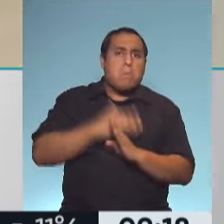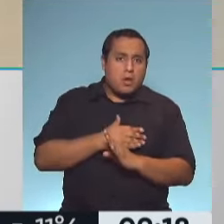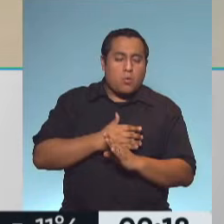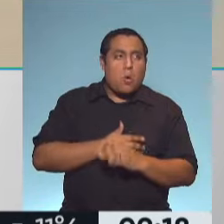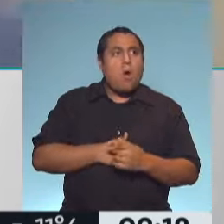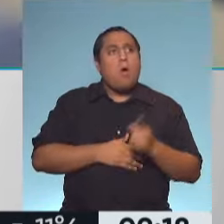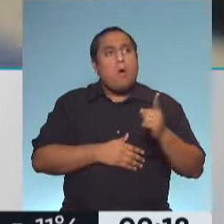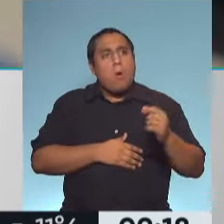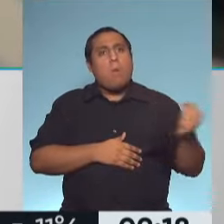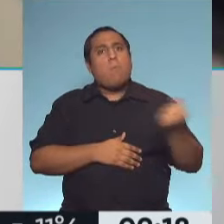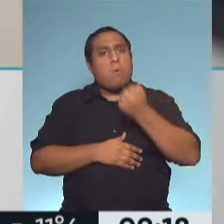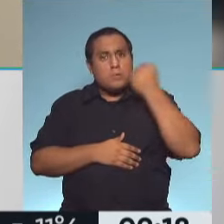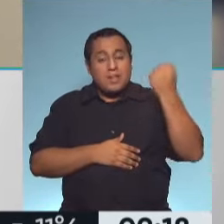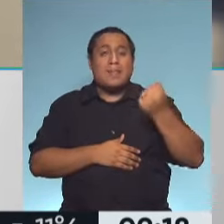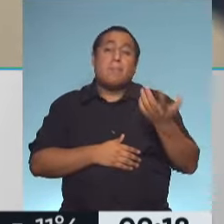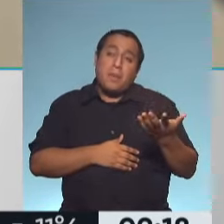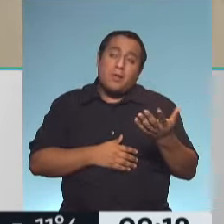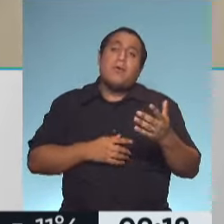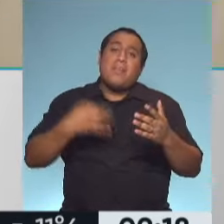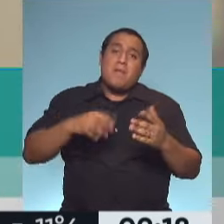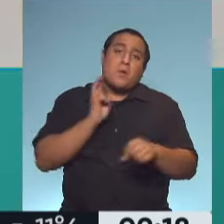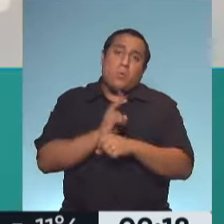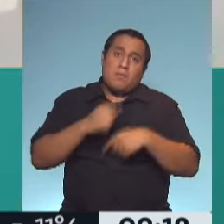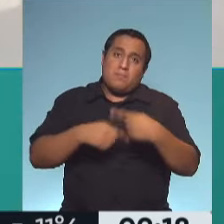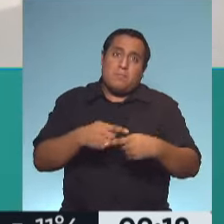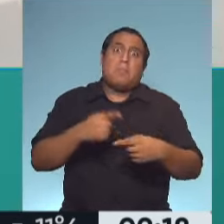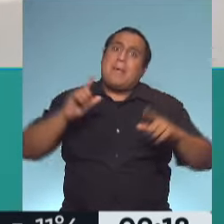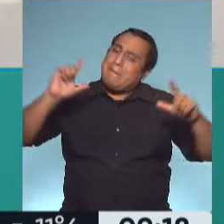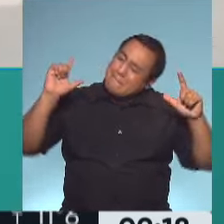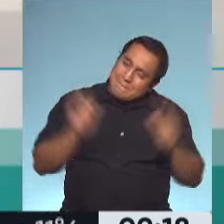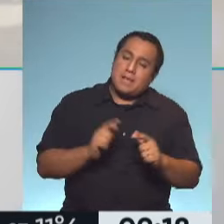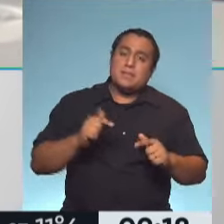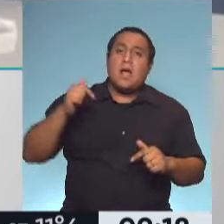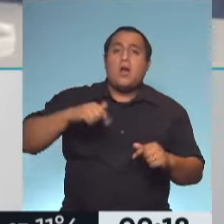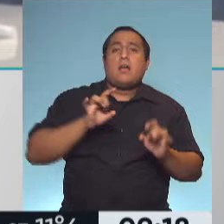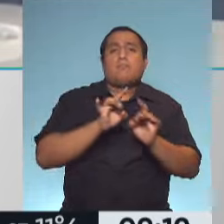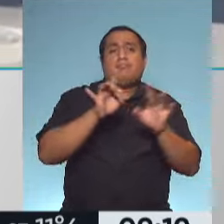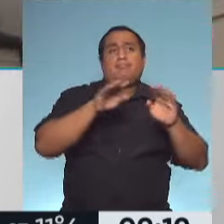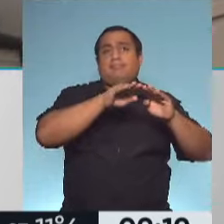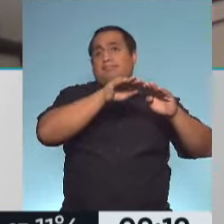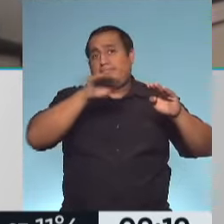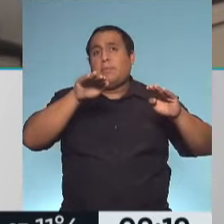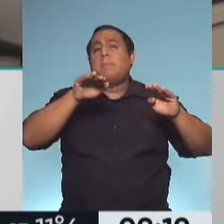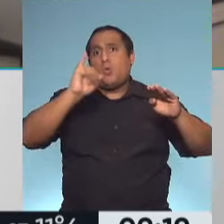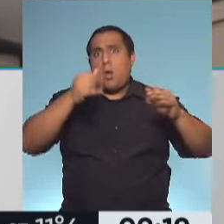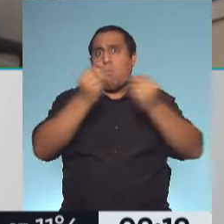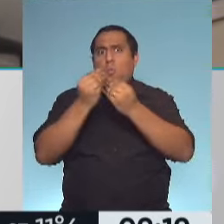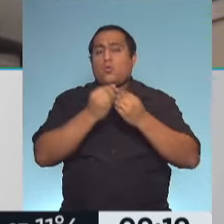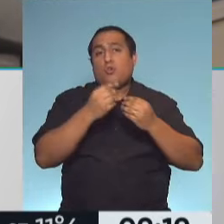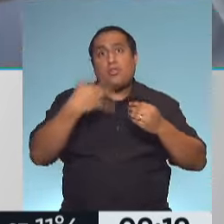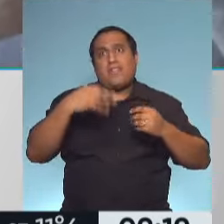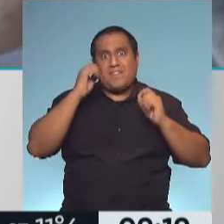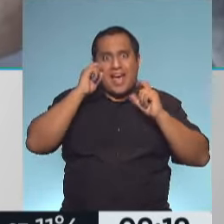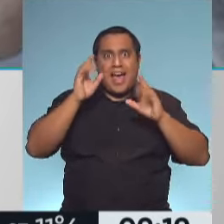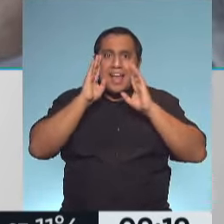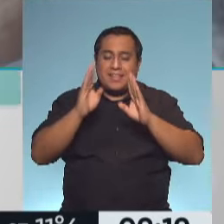indicador muy importante, pero que hay que seguir cuidándose para que eso mejore, porque las cifras están, si vienen una meseta, siguen siendo complejas y hay que estar atentos, por supuesto,